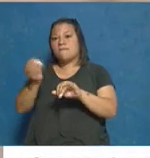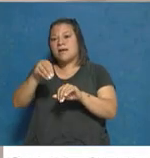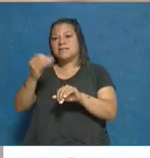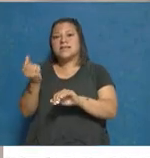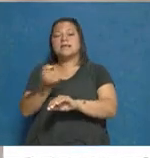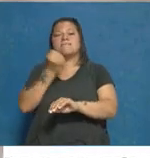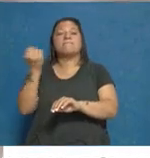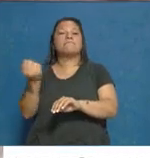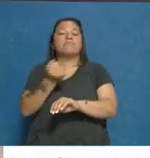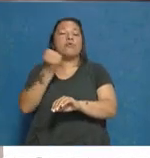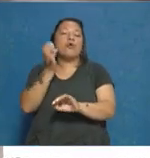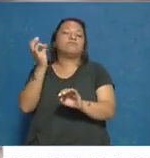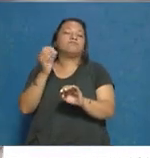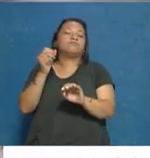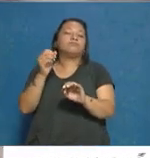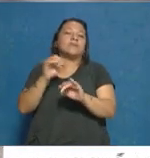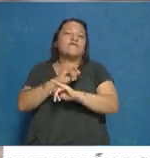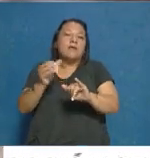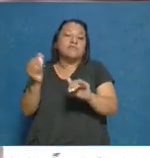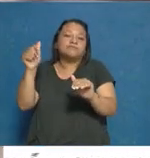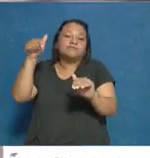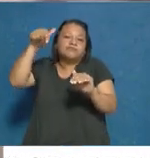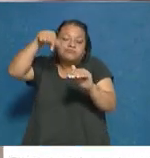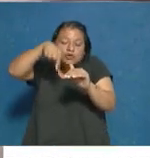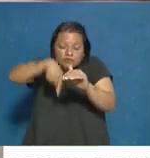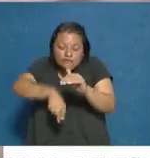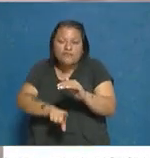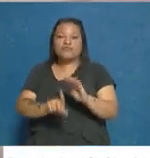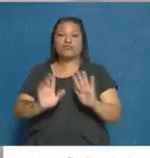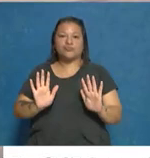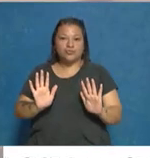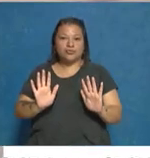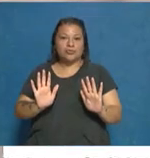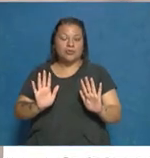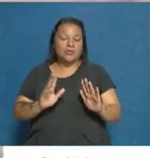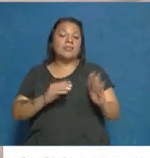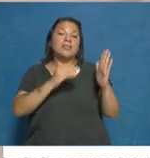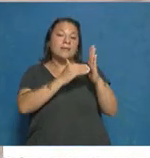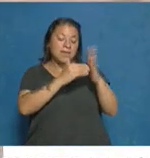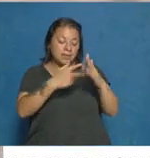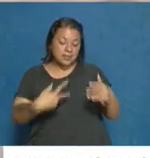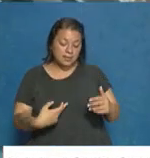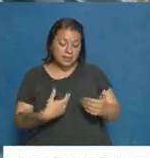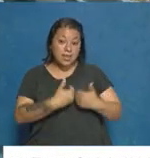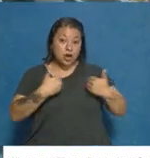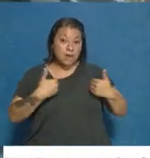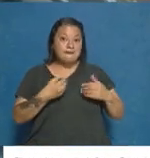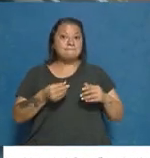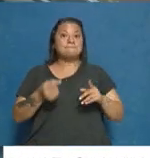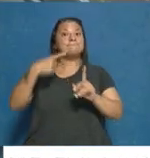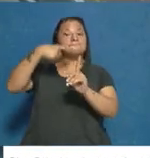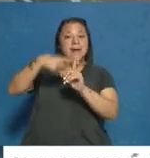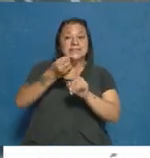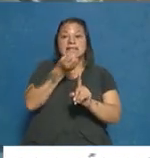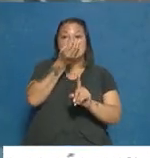o por lo menos más profundo de lo que ha ocurrido en el hecho, desde el punto de vista de la necropsia más los testimonios que tiene, allí